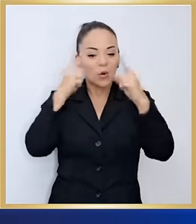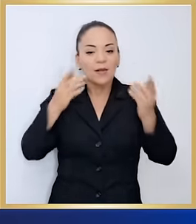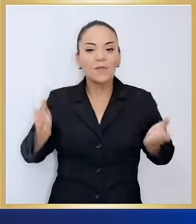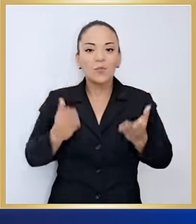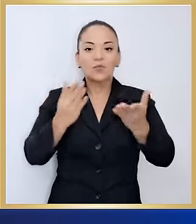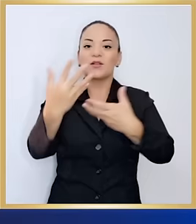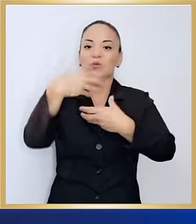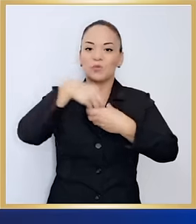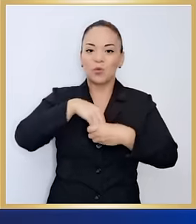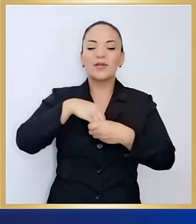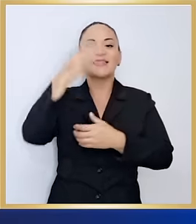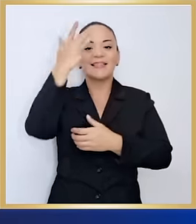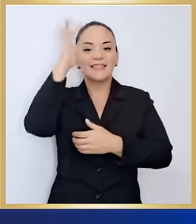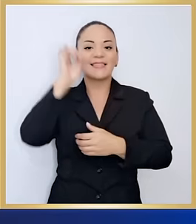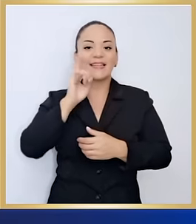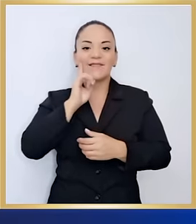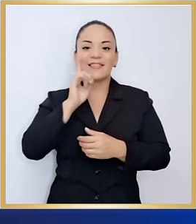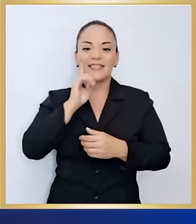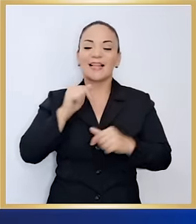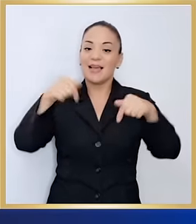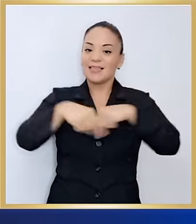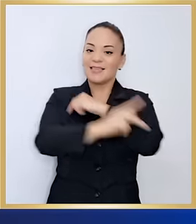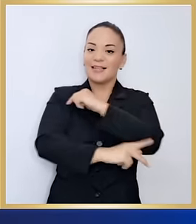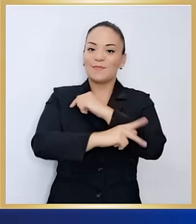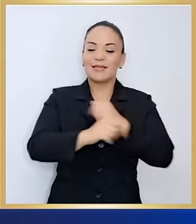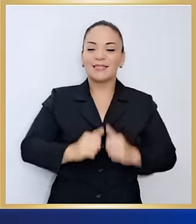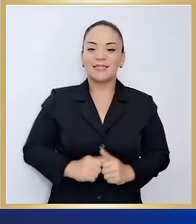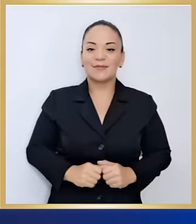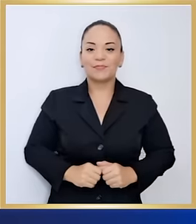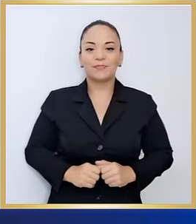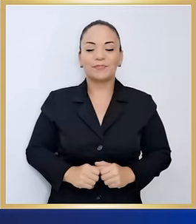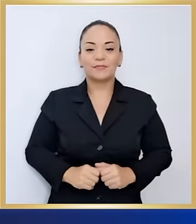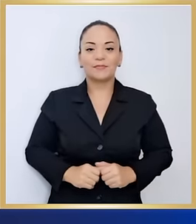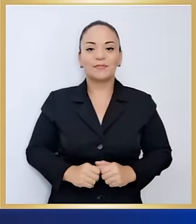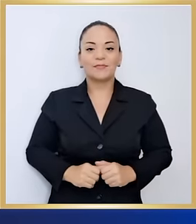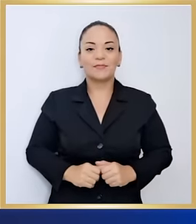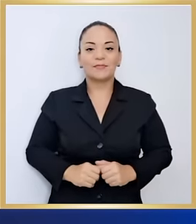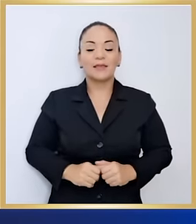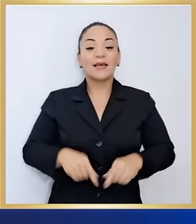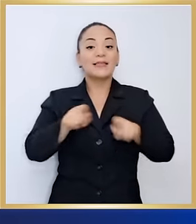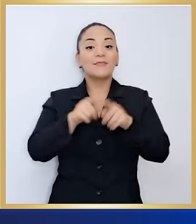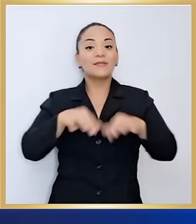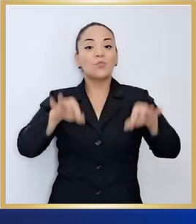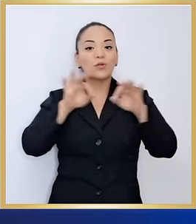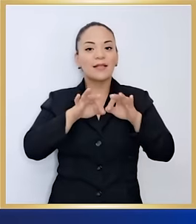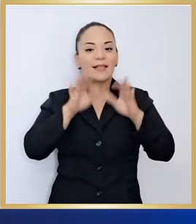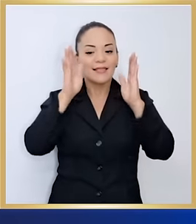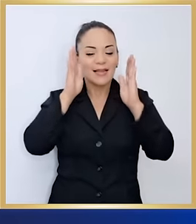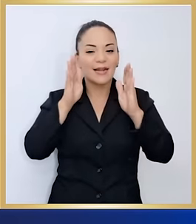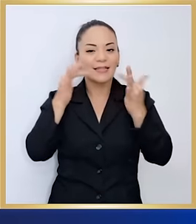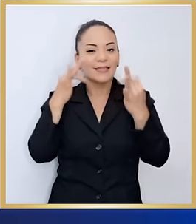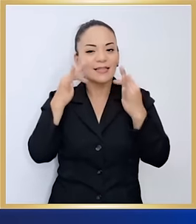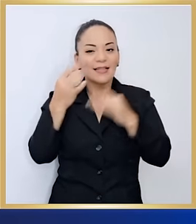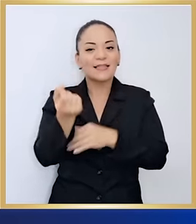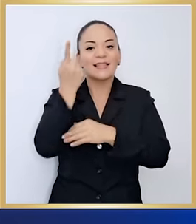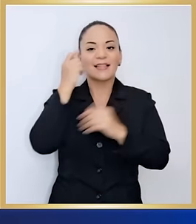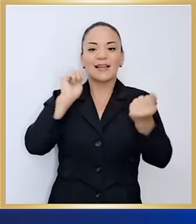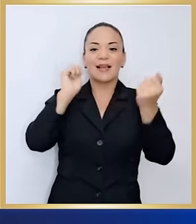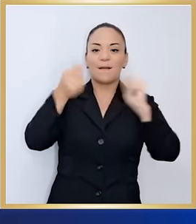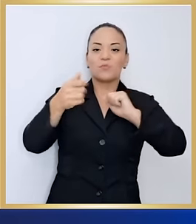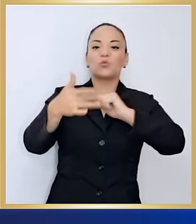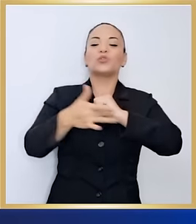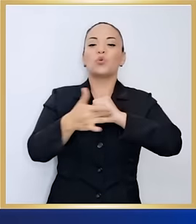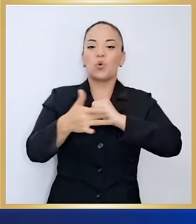desafíos que tiene Costa Rica para impulsar la adopción de la inteligencia artificial en el país. Uno, luego de dedicarse a